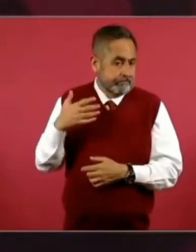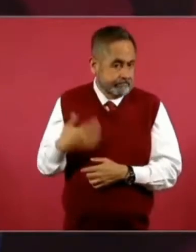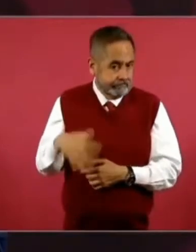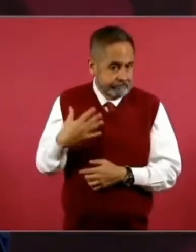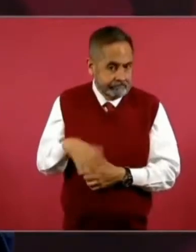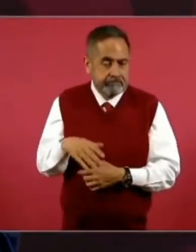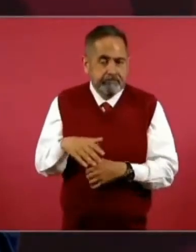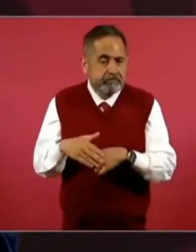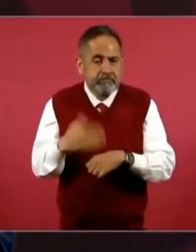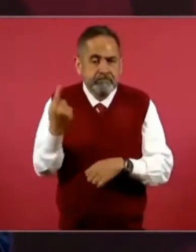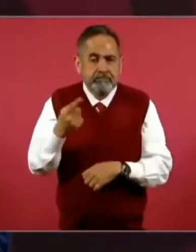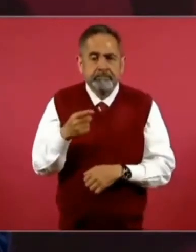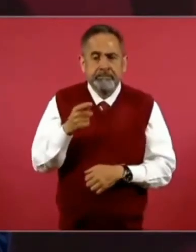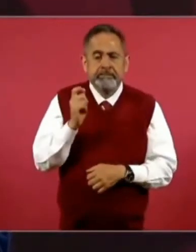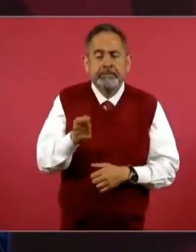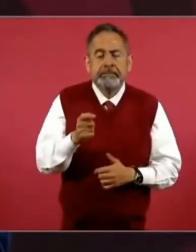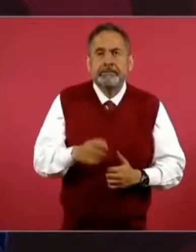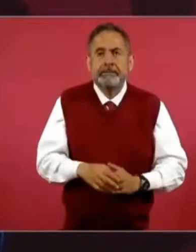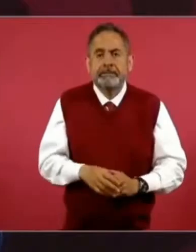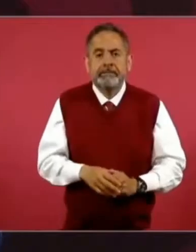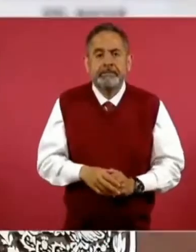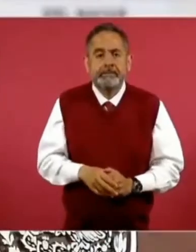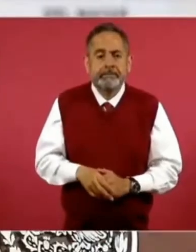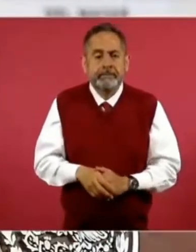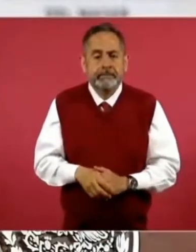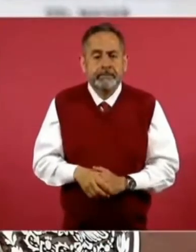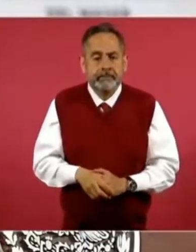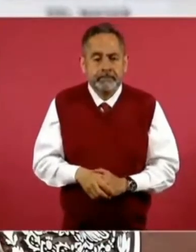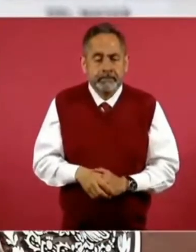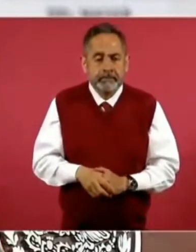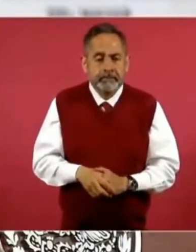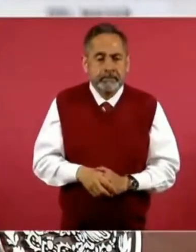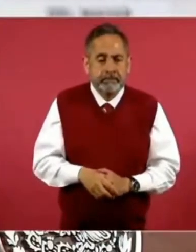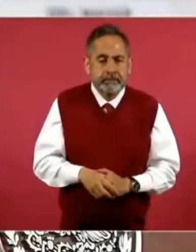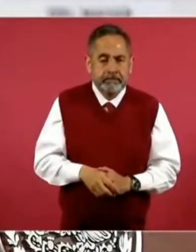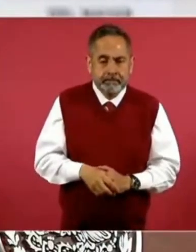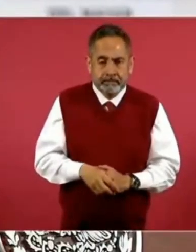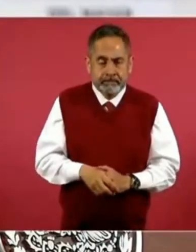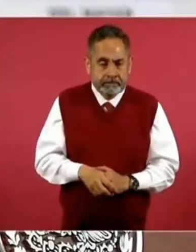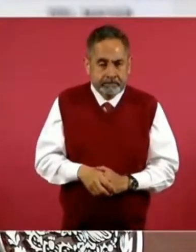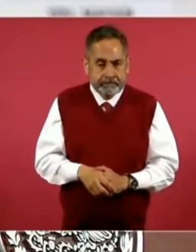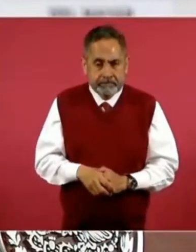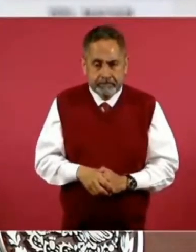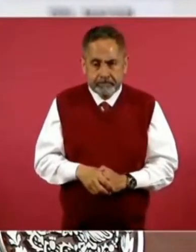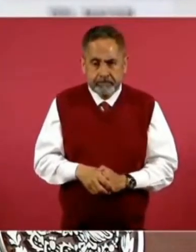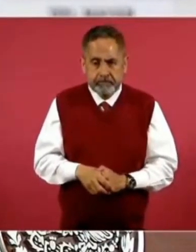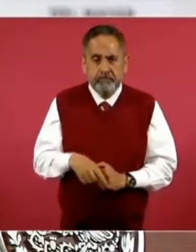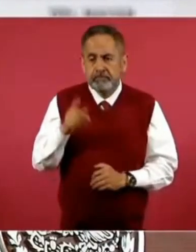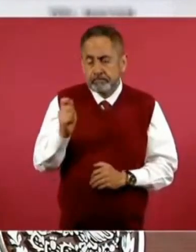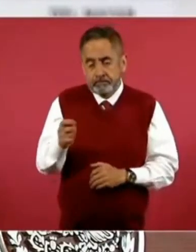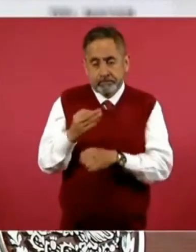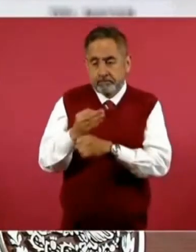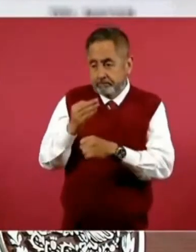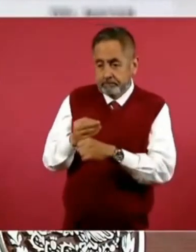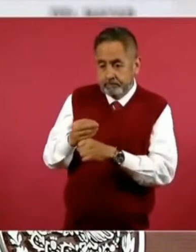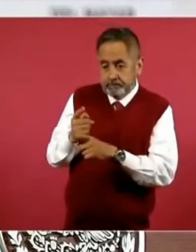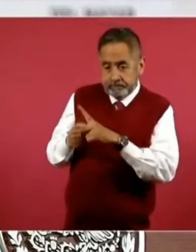implica un cambio